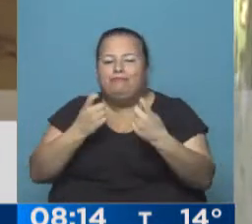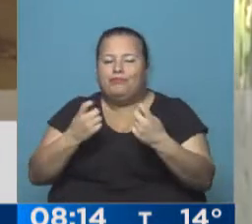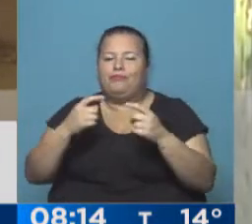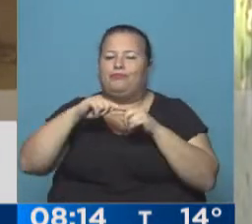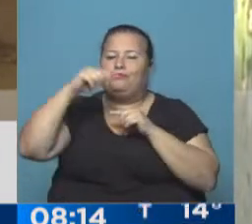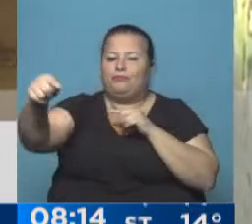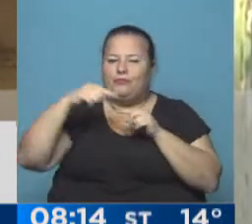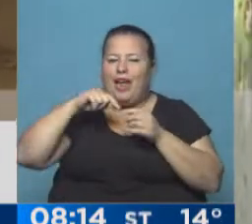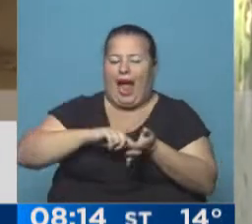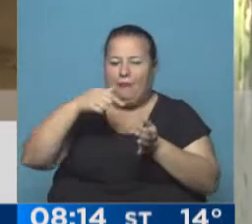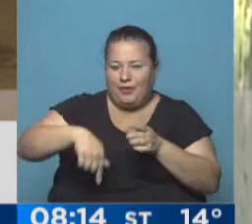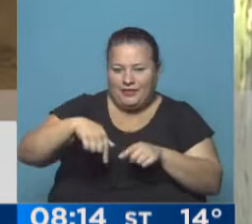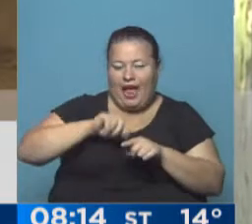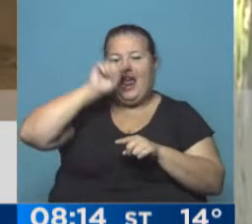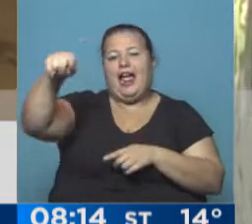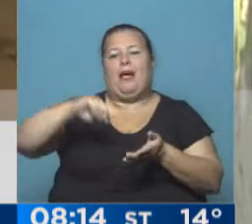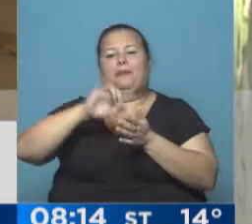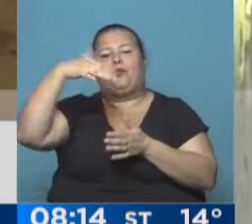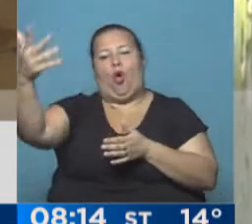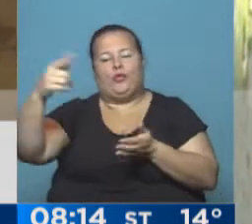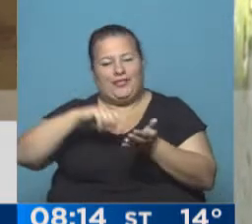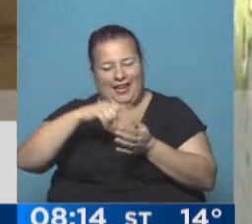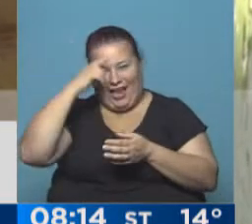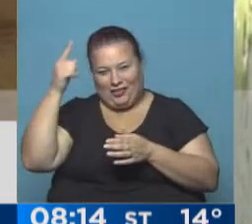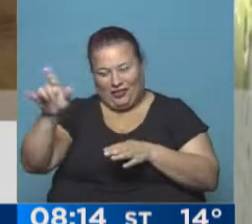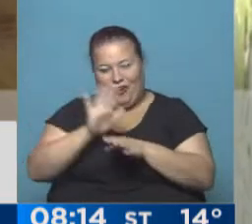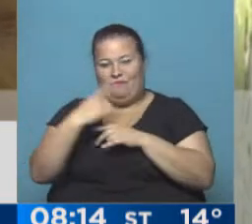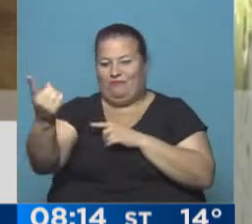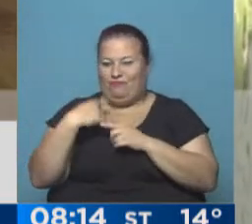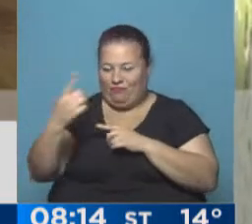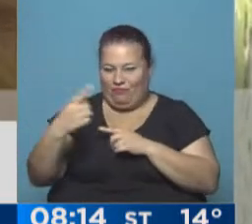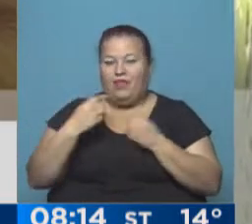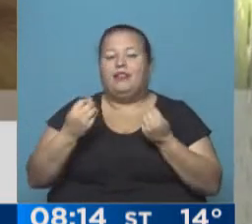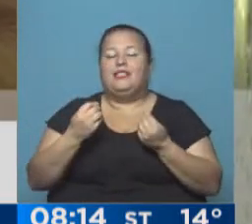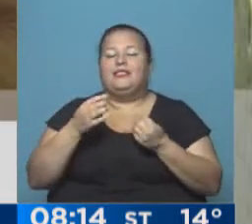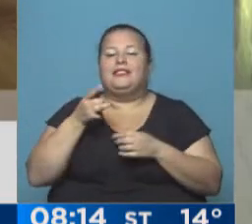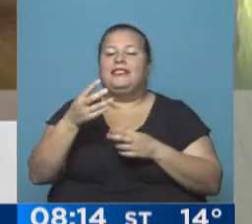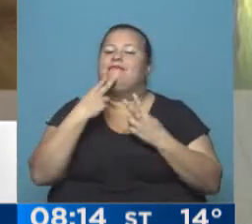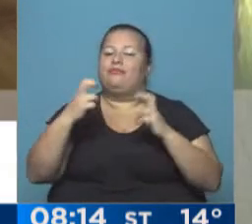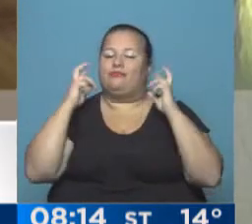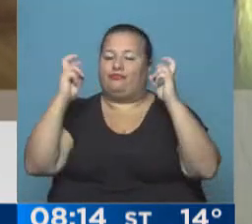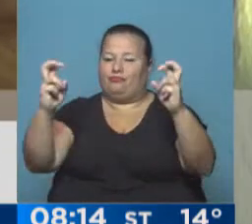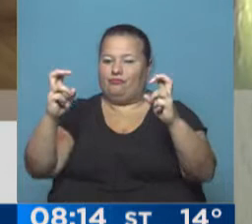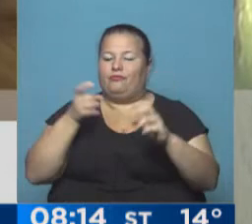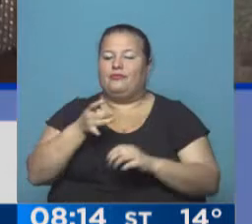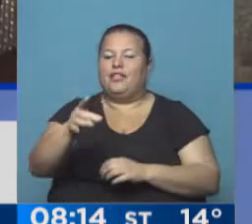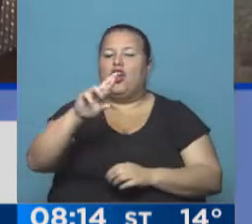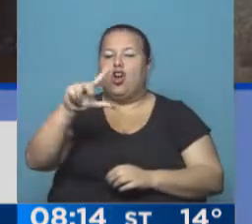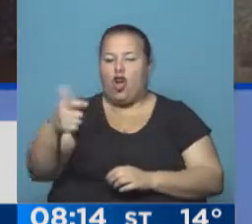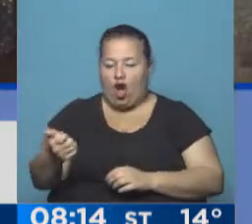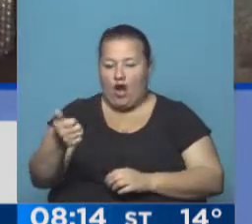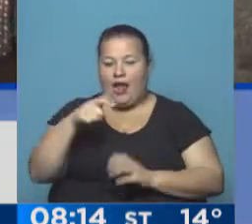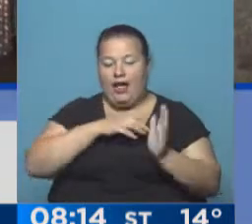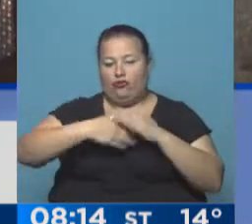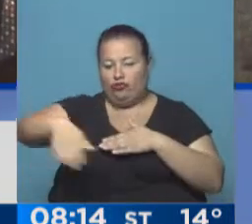unir la capital de la provincia de Buenos Aires con la capital de la Nación en transporte. Se trata de la electrificación del ferrocarril Roca